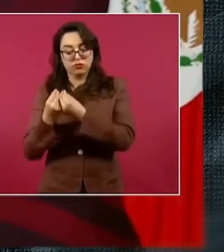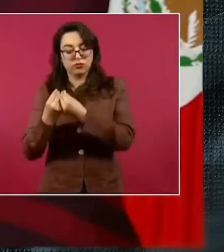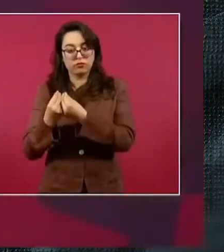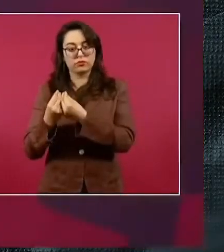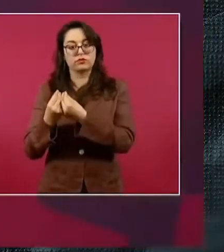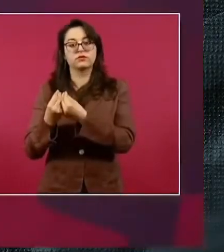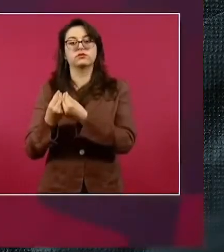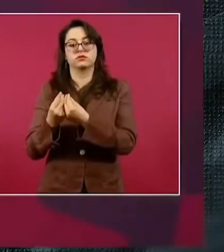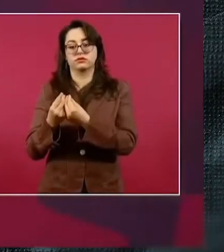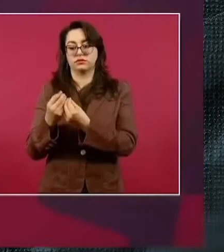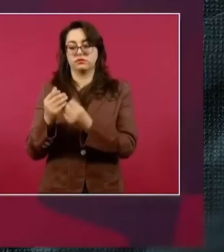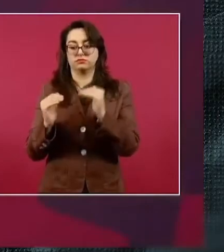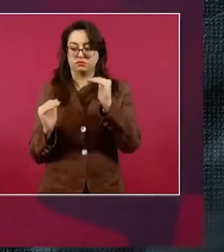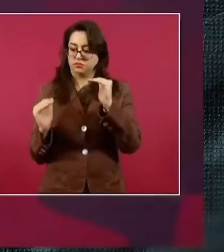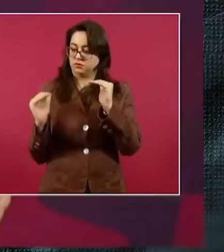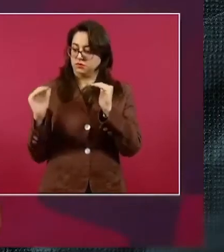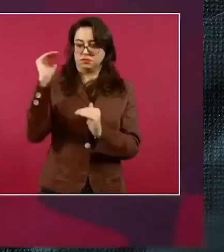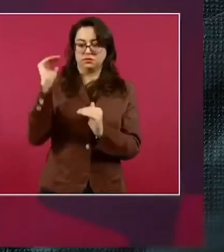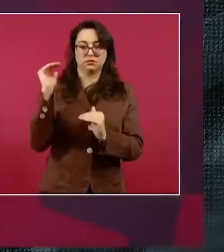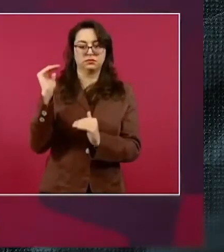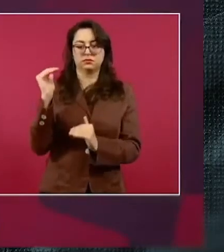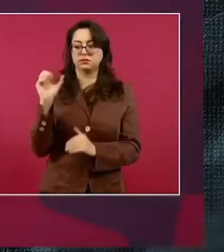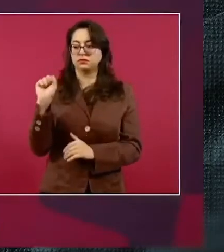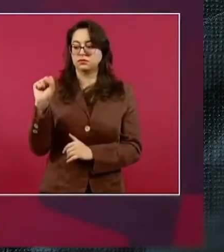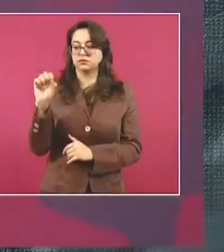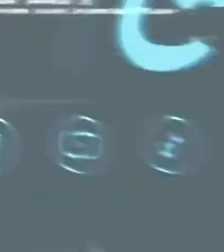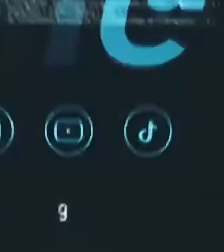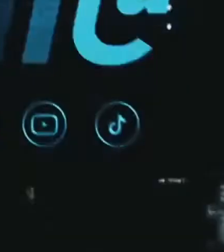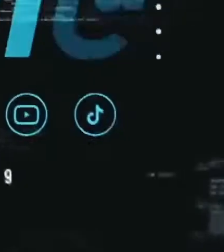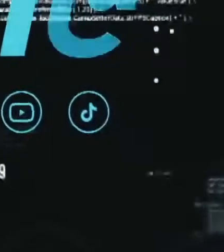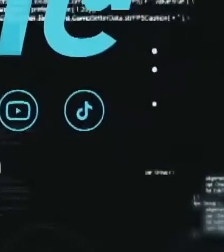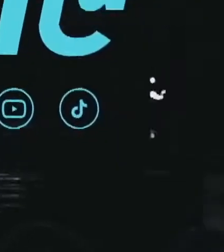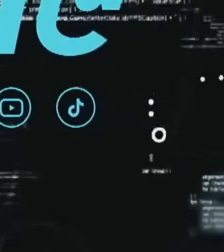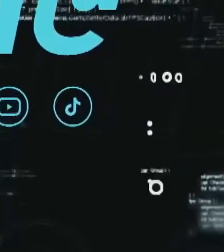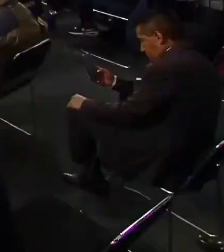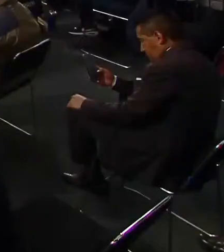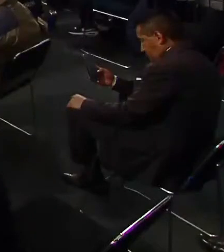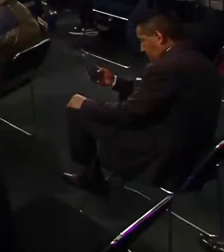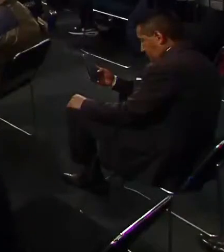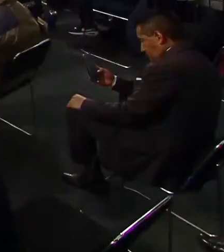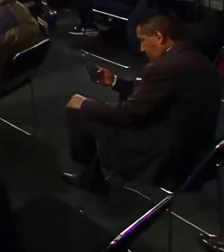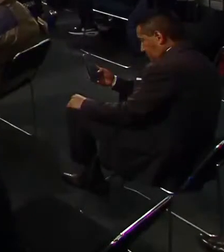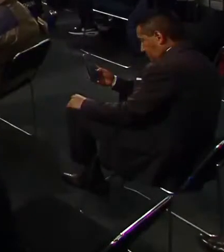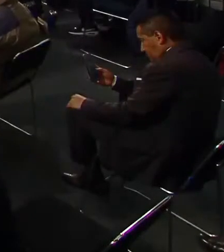en toda la generación de energía eléctrica. Infodemia.